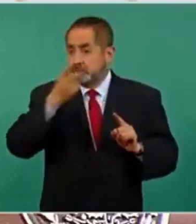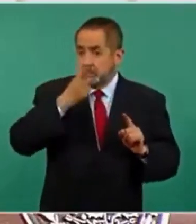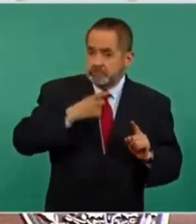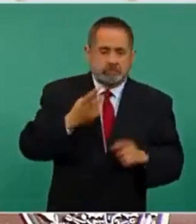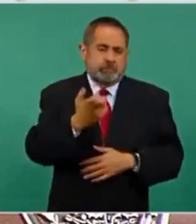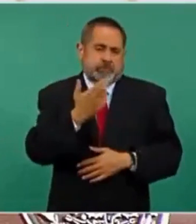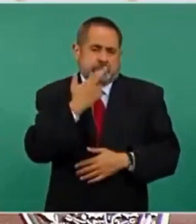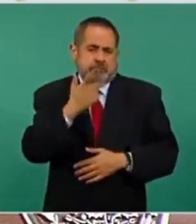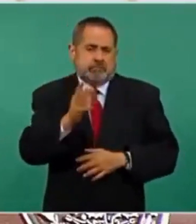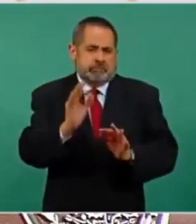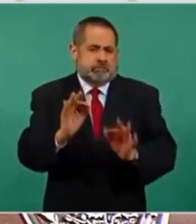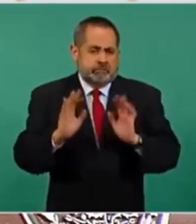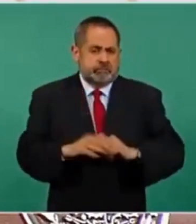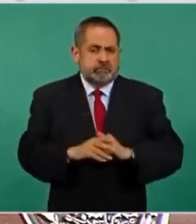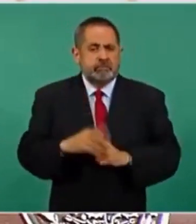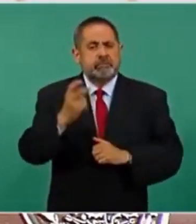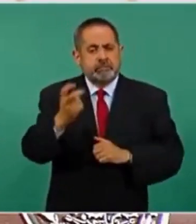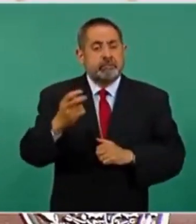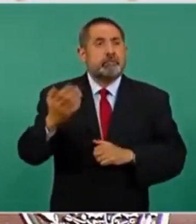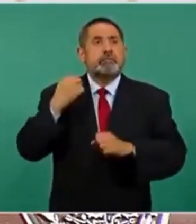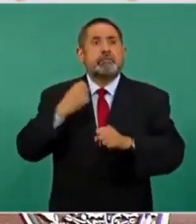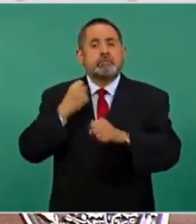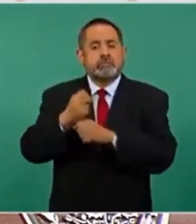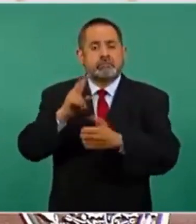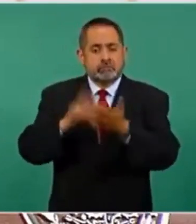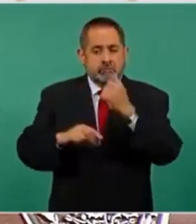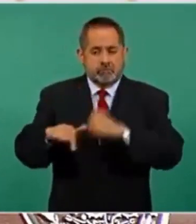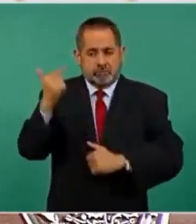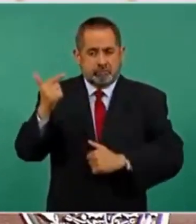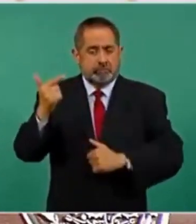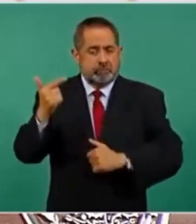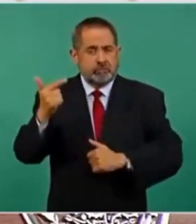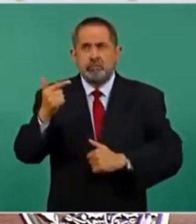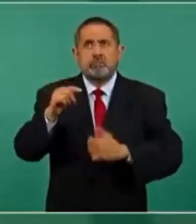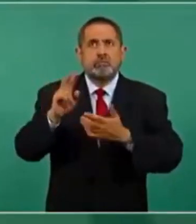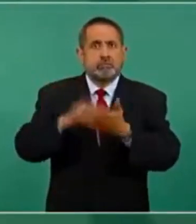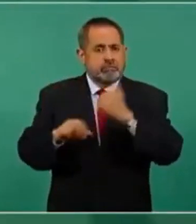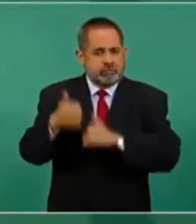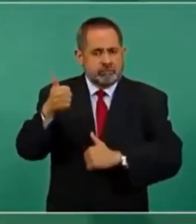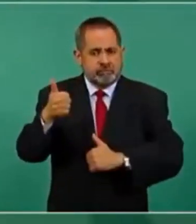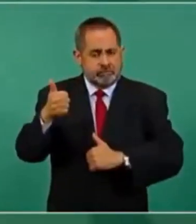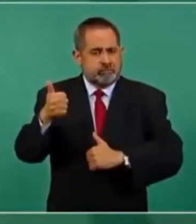Es así que en el 2012, en el 2011,